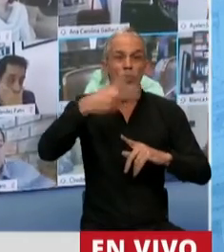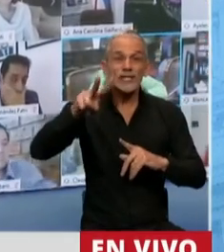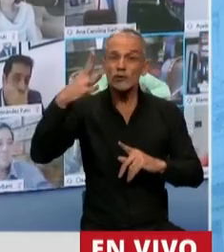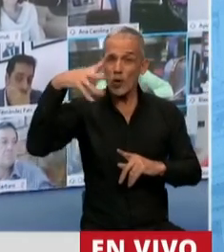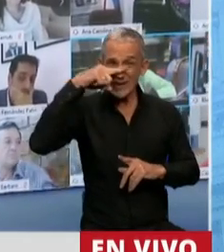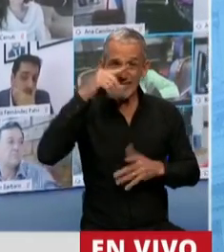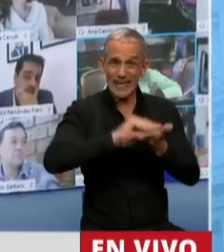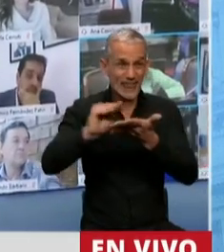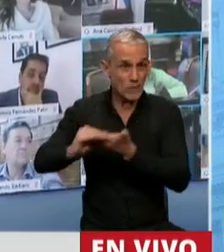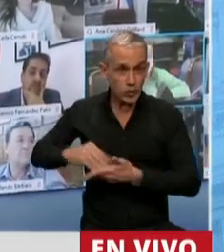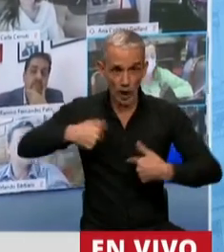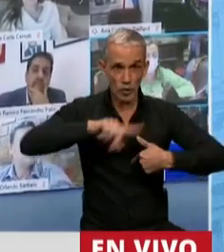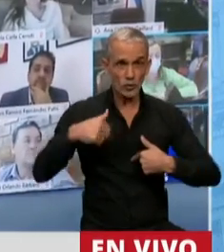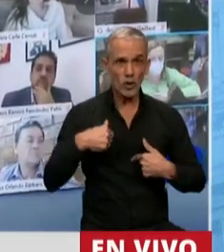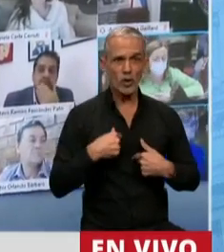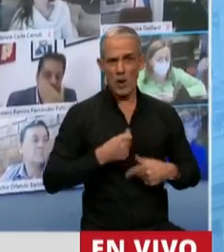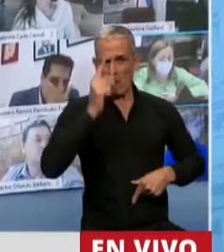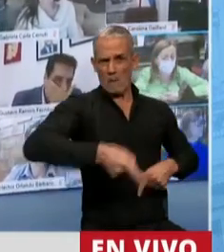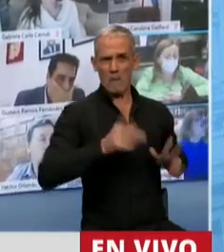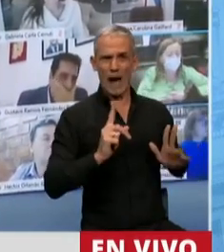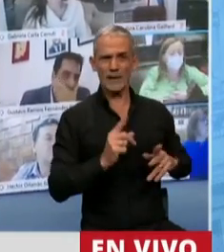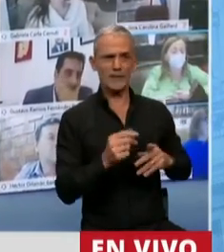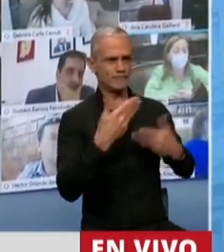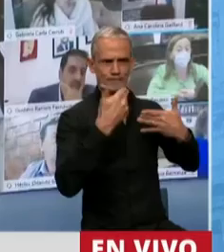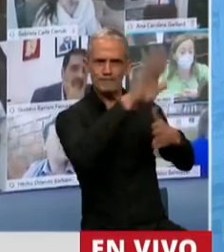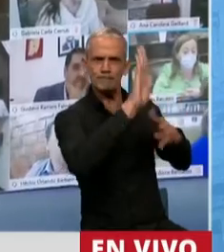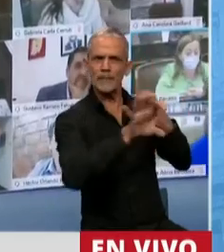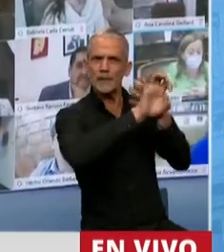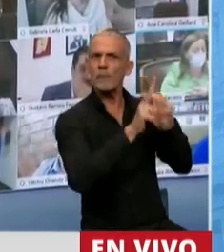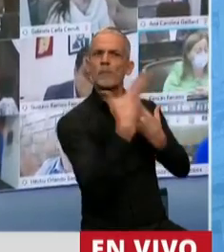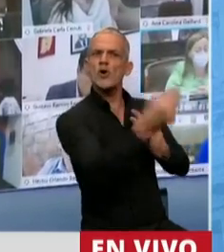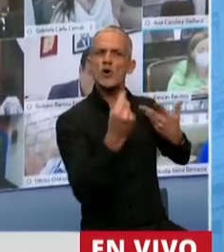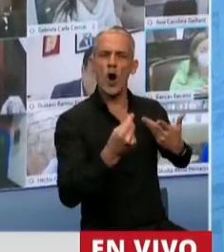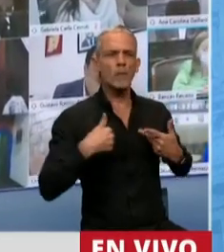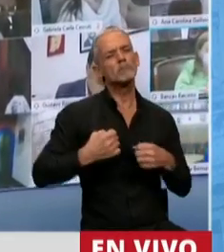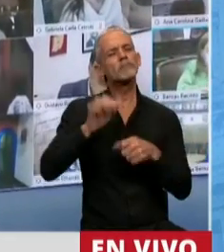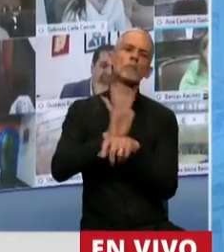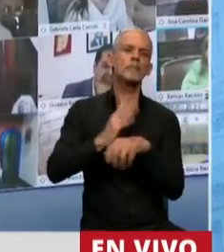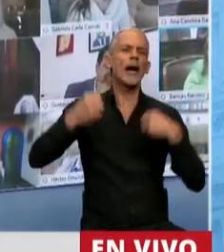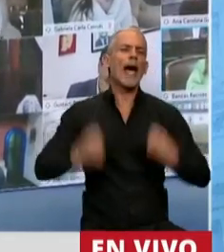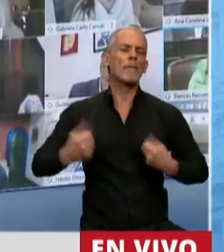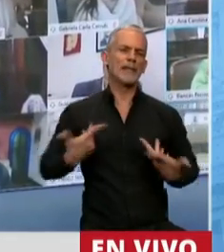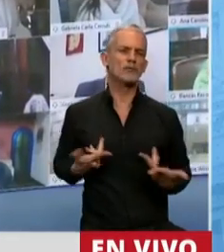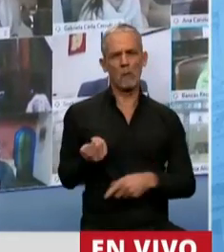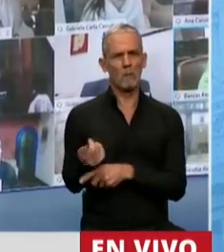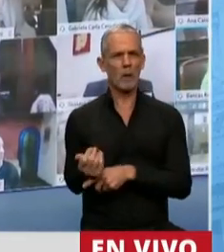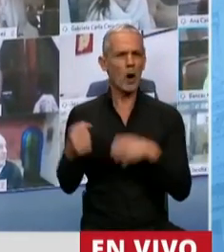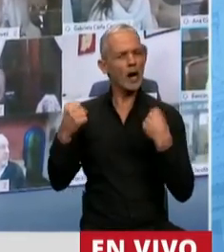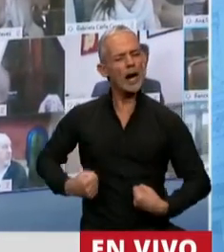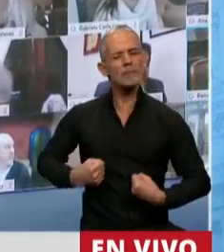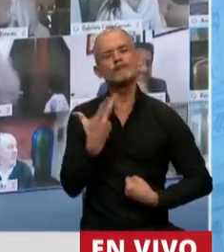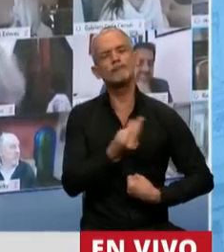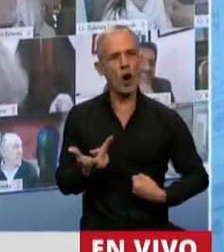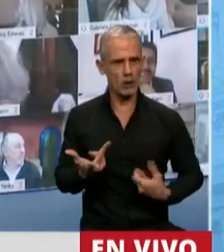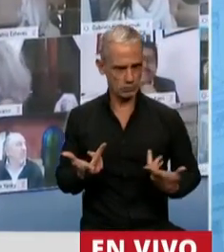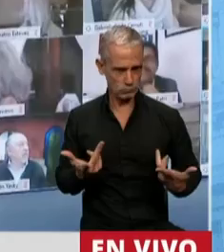diputados imponerle que no participen en la sesión por un caprichismo de unos pocos que no podemos